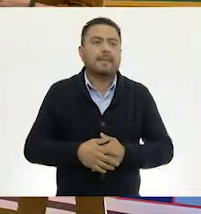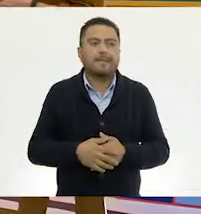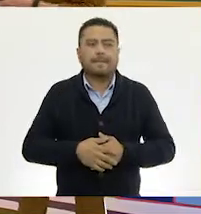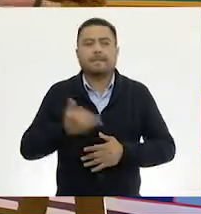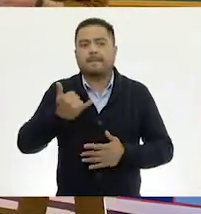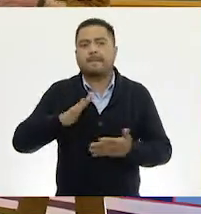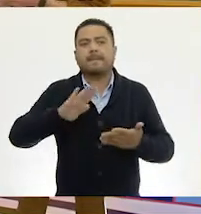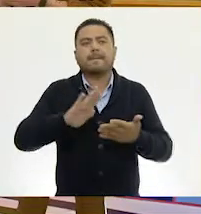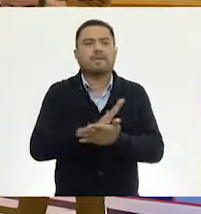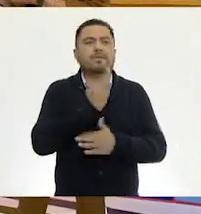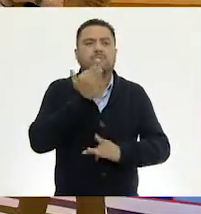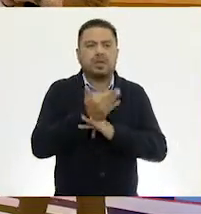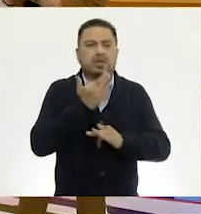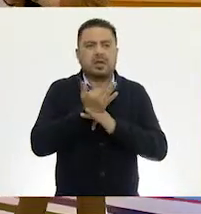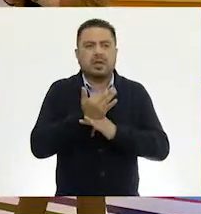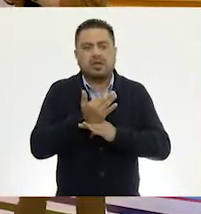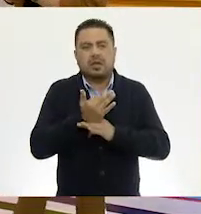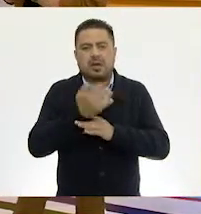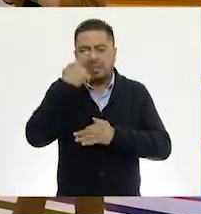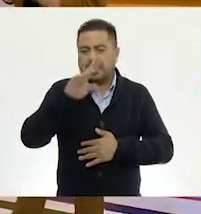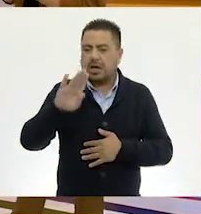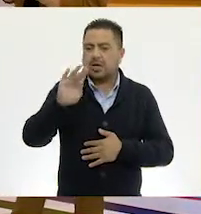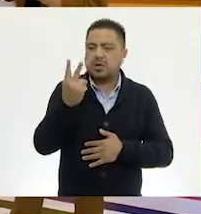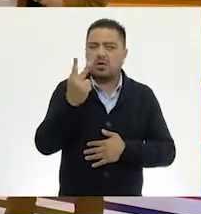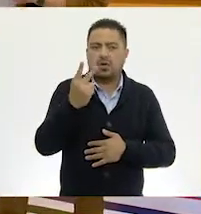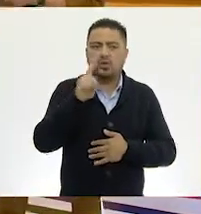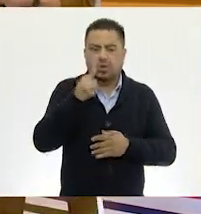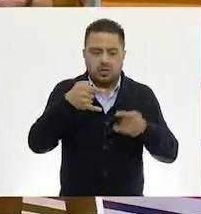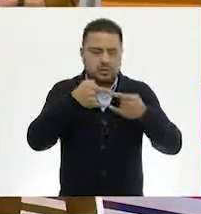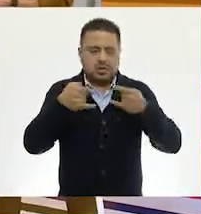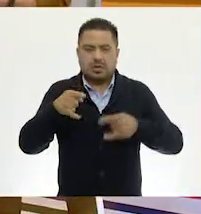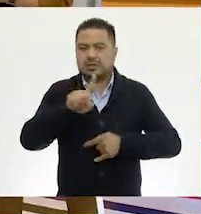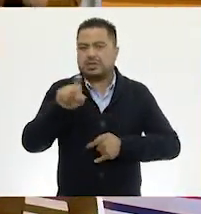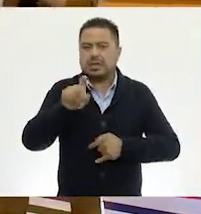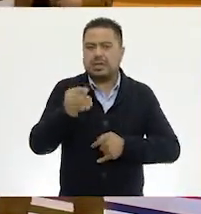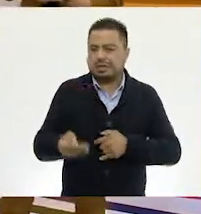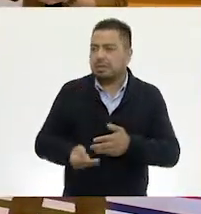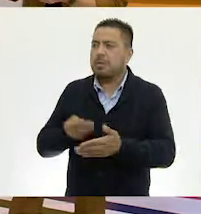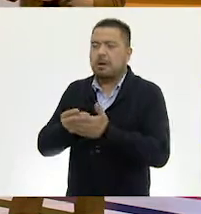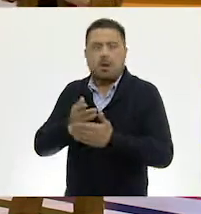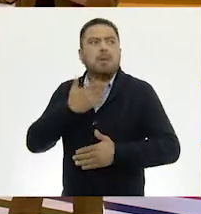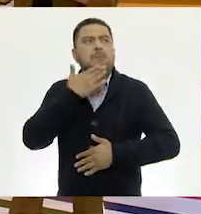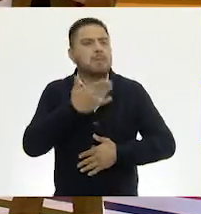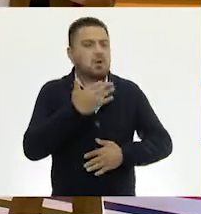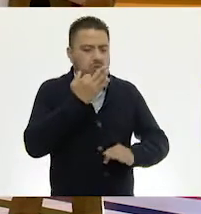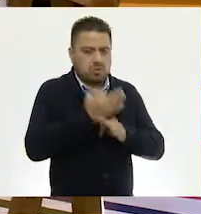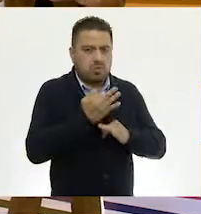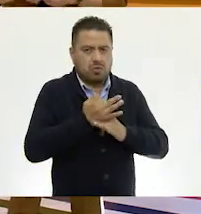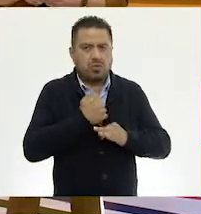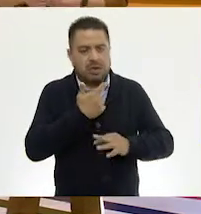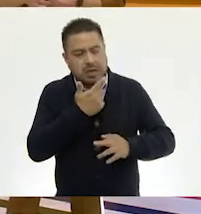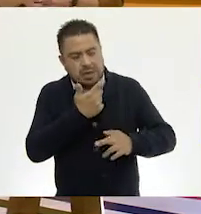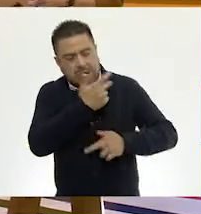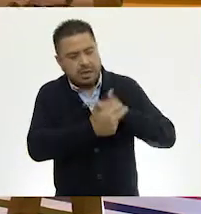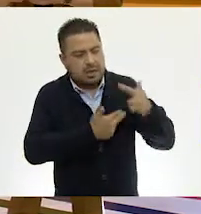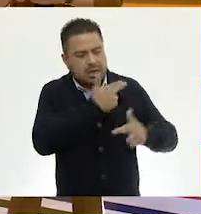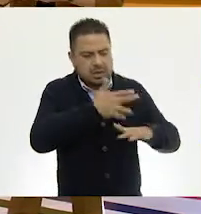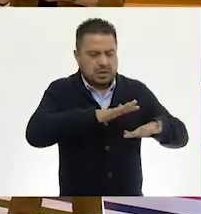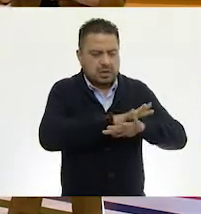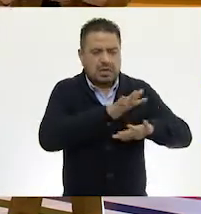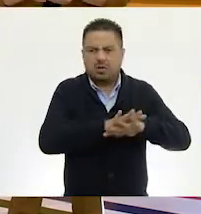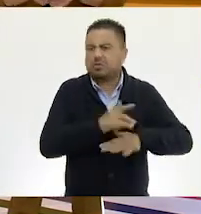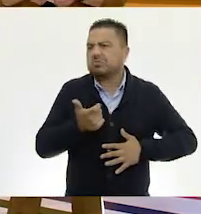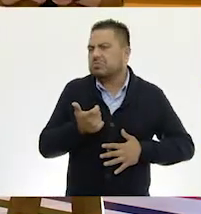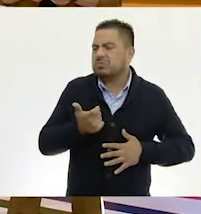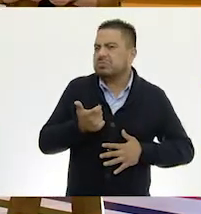Y te voy a dar para los noventa y ocho un billete de cien pesos. Muy bien. Entonces, te voy a regresar un cambio